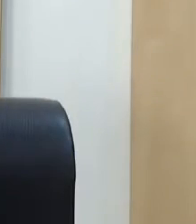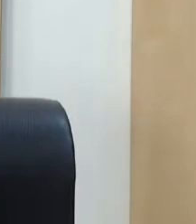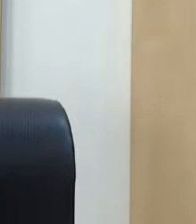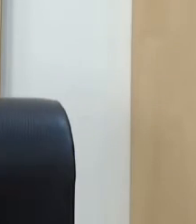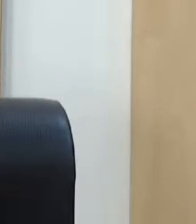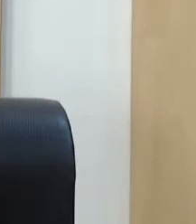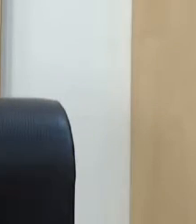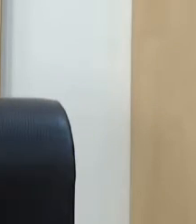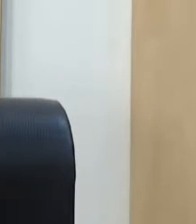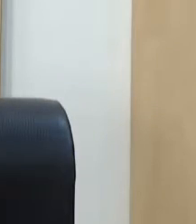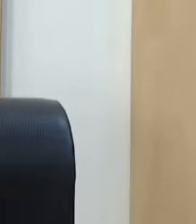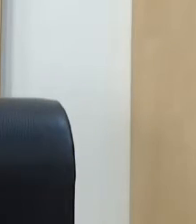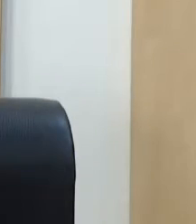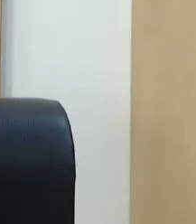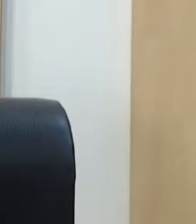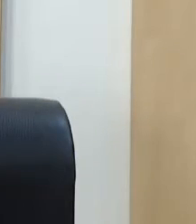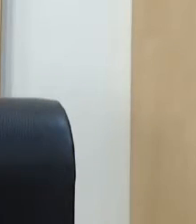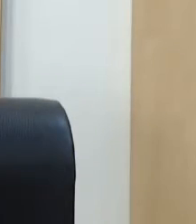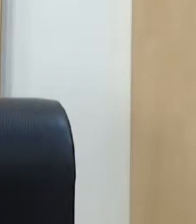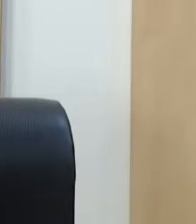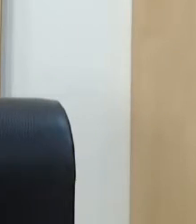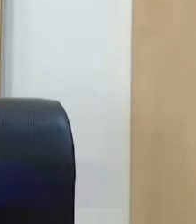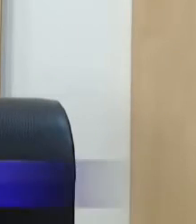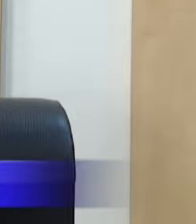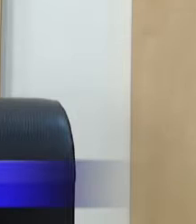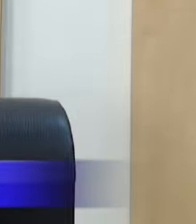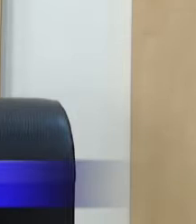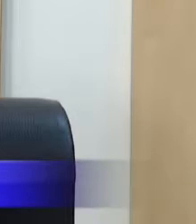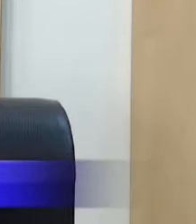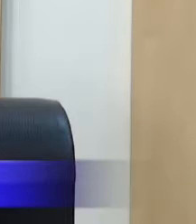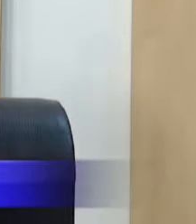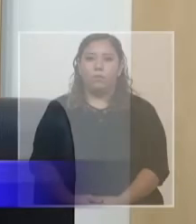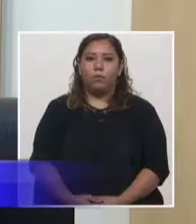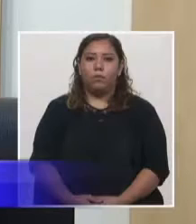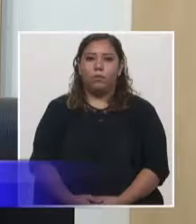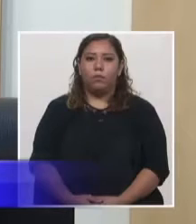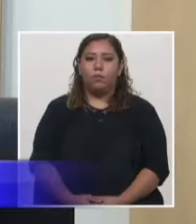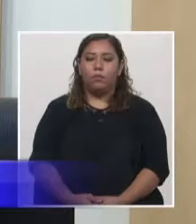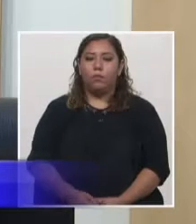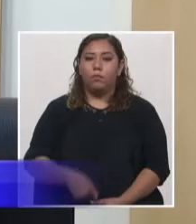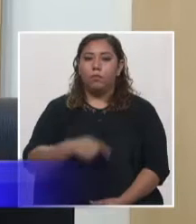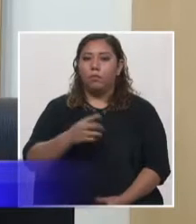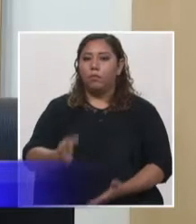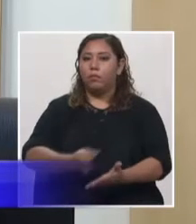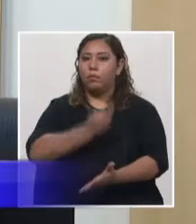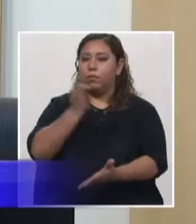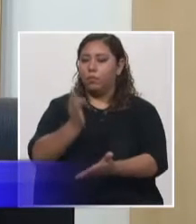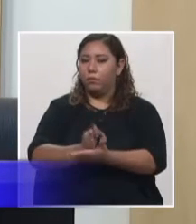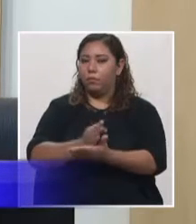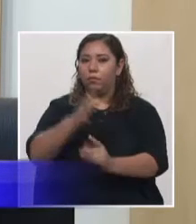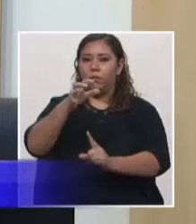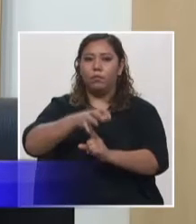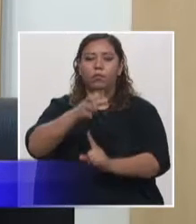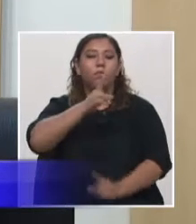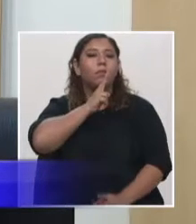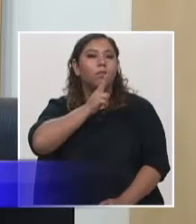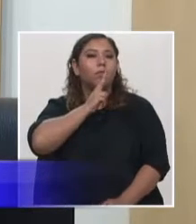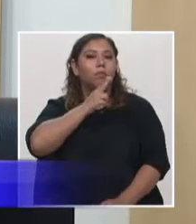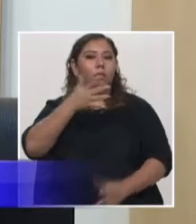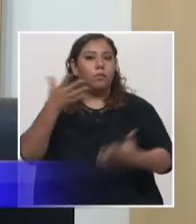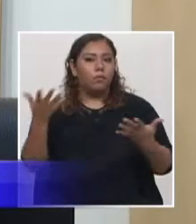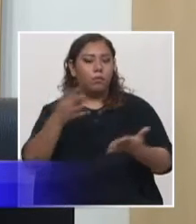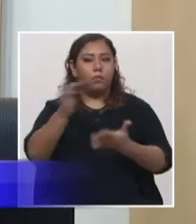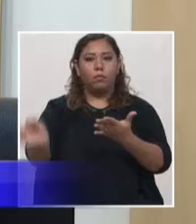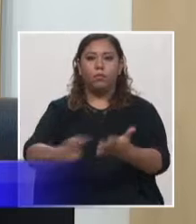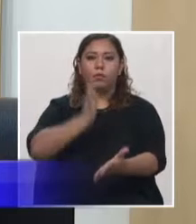Gracias por continuar con nosotros. Foro TNH, Televisión Nacional de Honduras, transmitiendo desde Tegucigalpa, capital de la República. Tegucigalpa es sede del